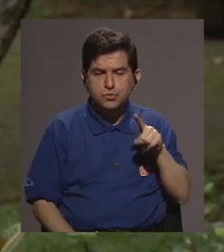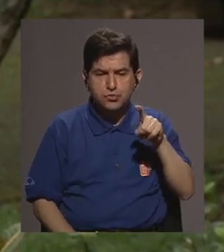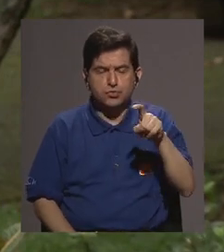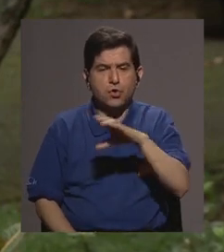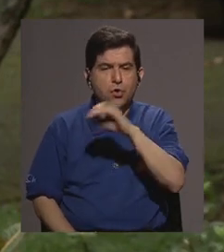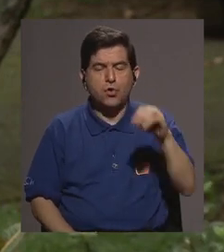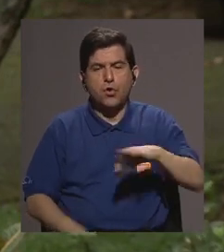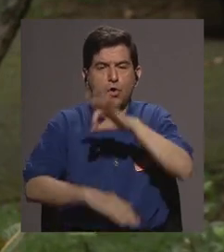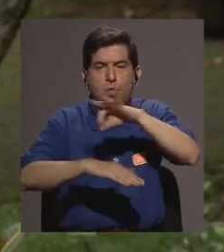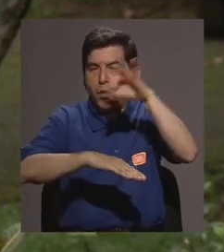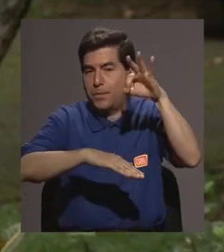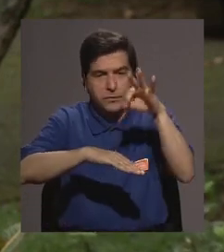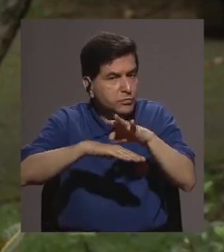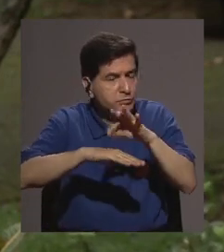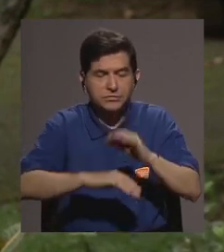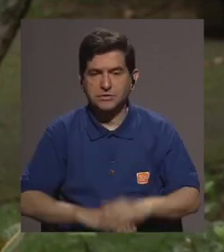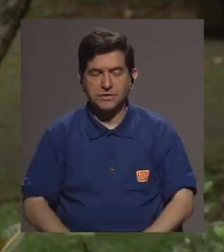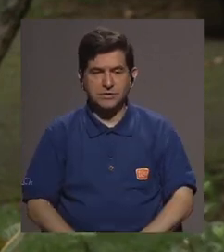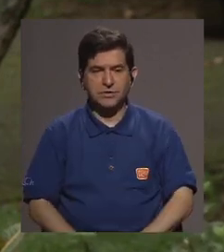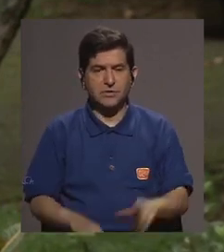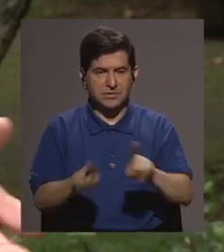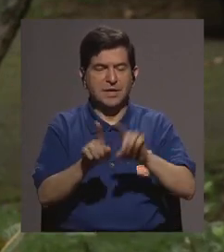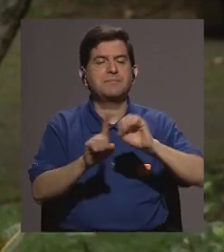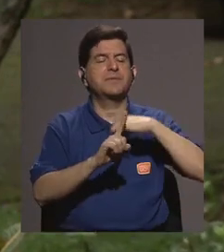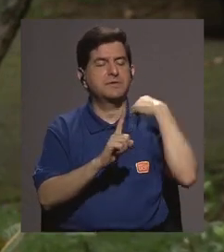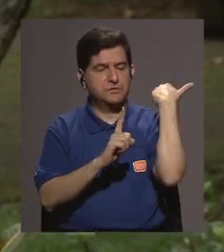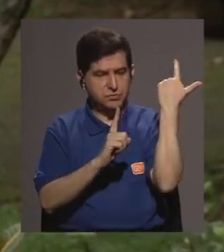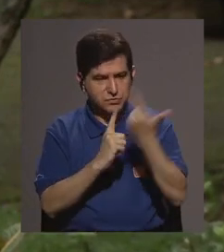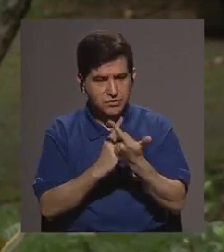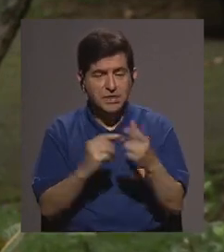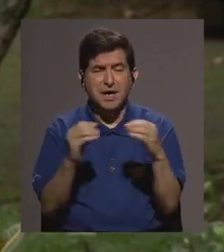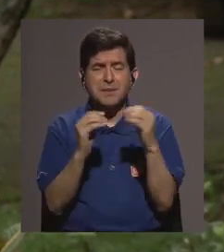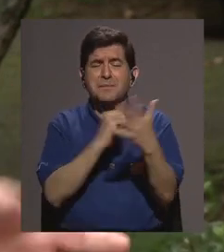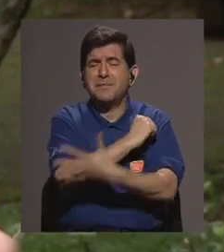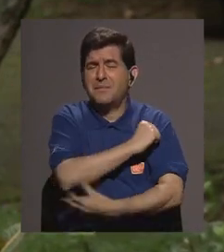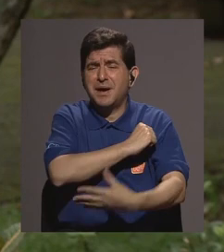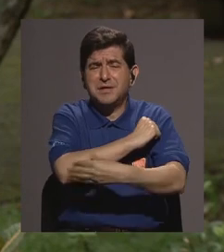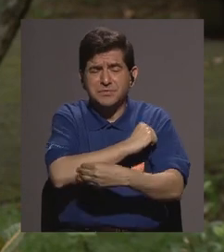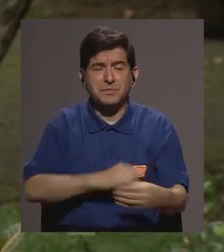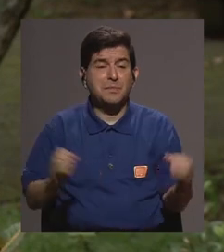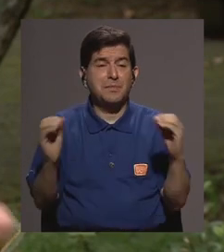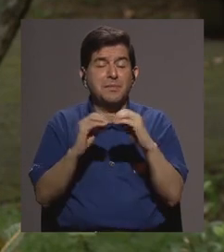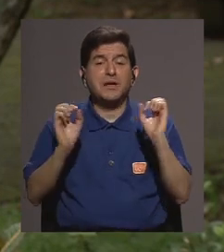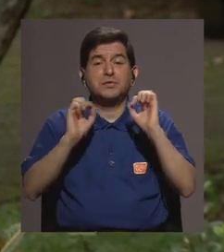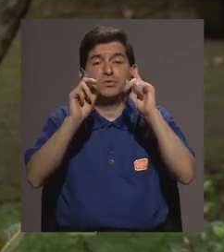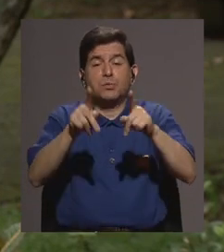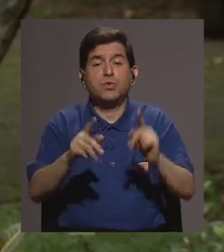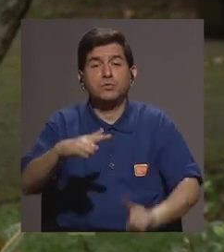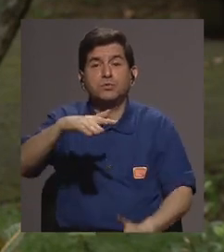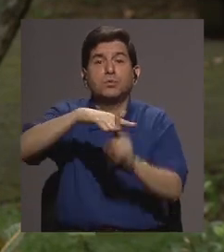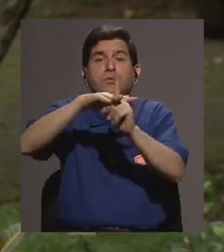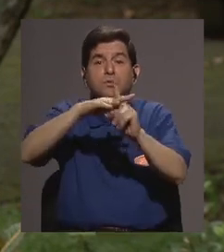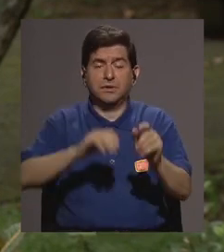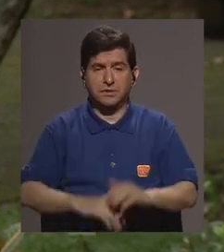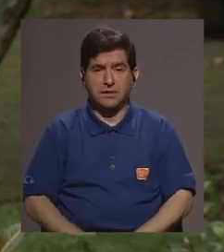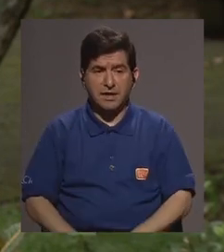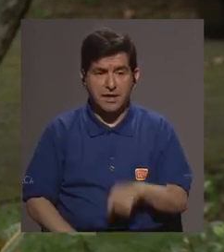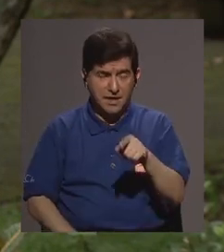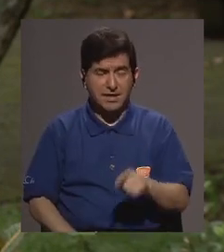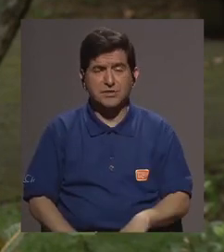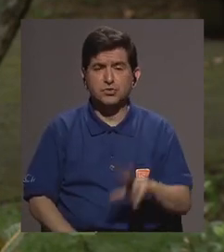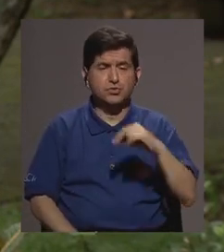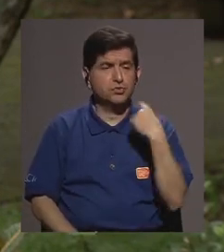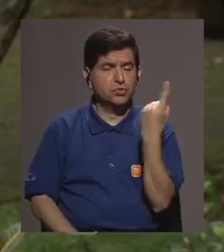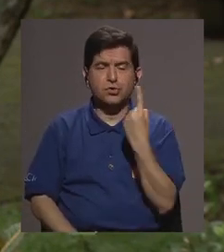no solamente el tema de los mosquitos verdad tiene un tema social mientras más pobreza hay un lugar más posibilidades hay entonces es un tema que va